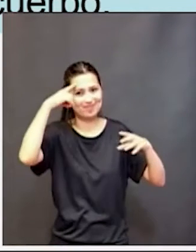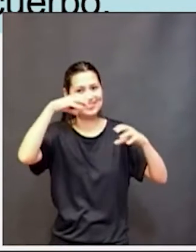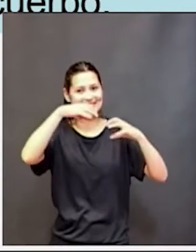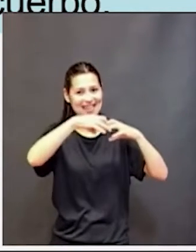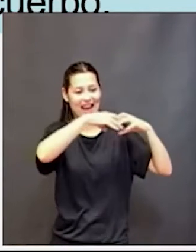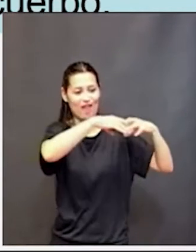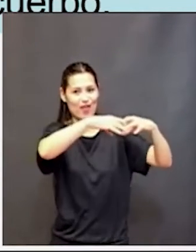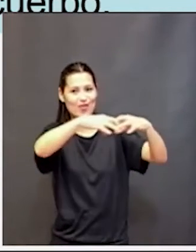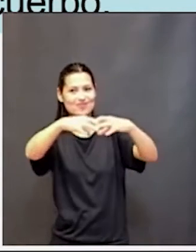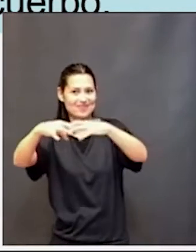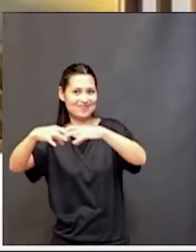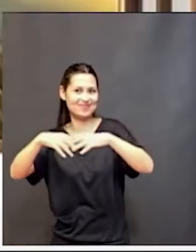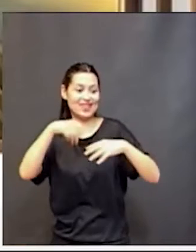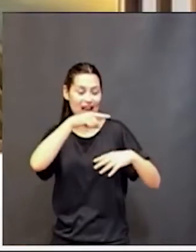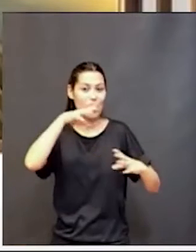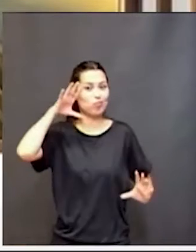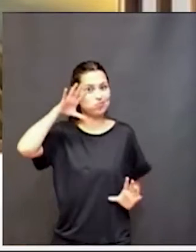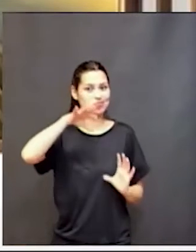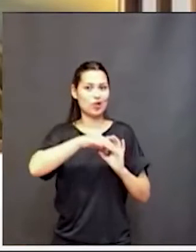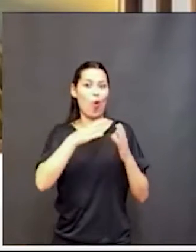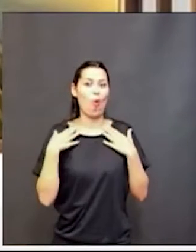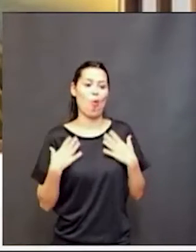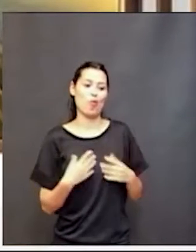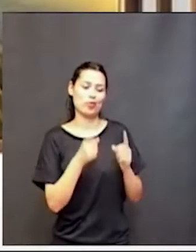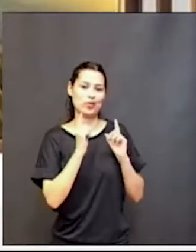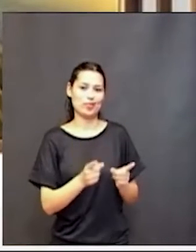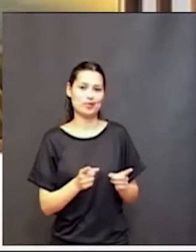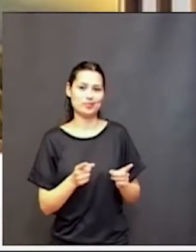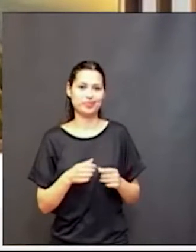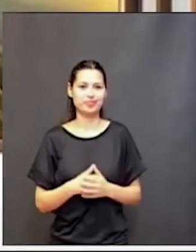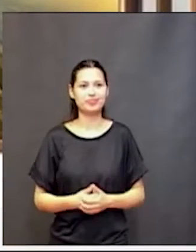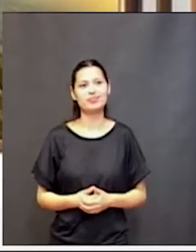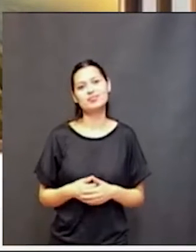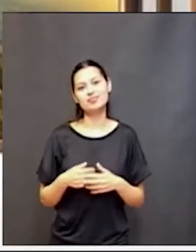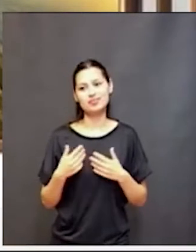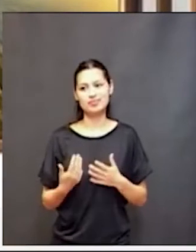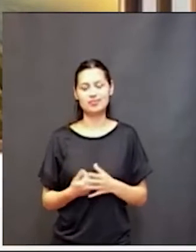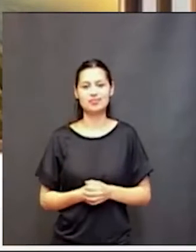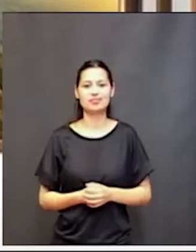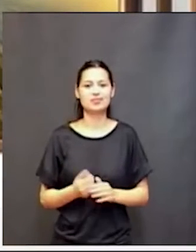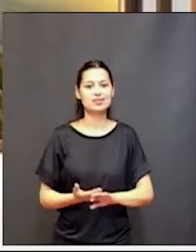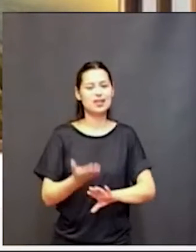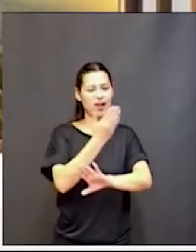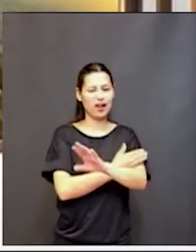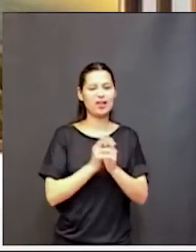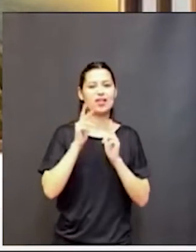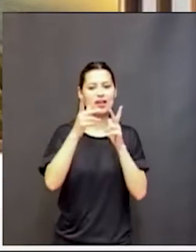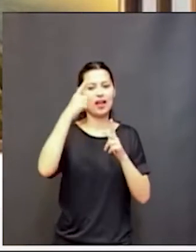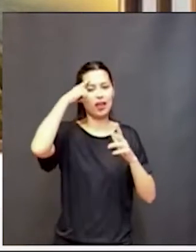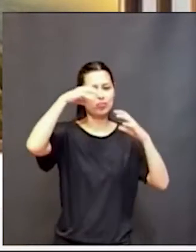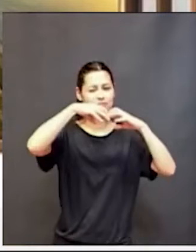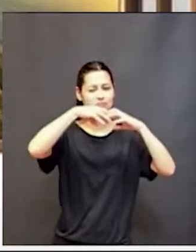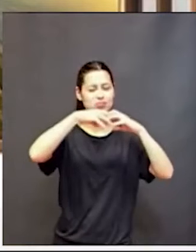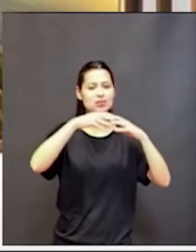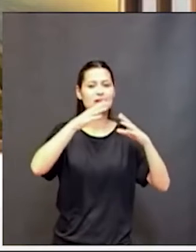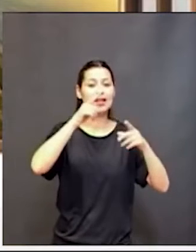lo acompaña y que le está también demandando, ¿sí? Entender que el cerebro como vimos antes implica tiempos de desarrollo ventanas de